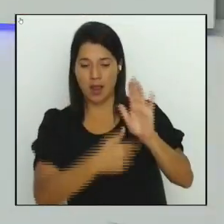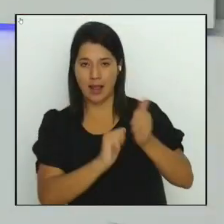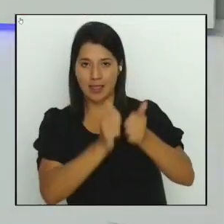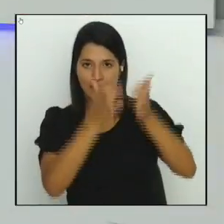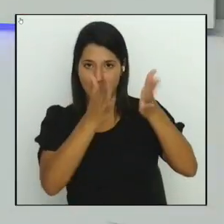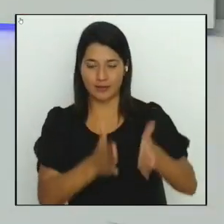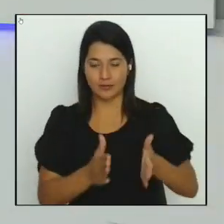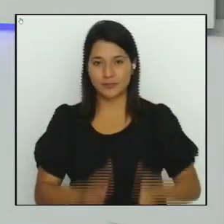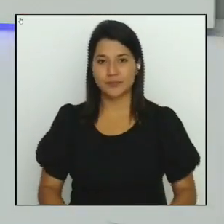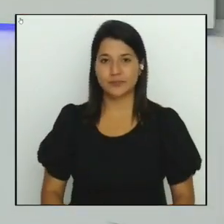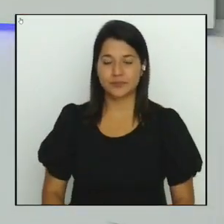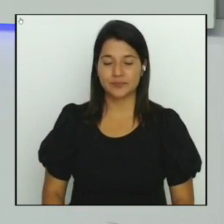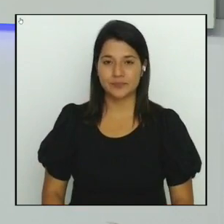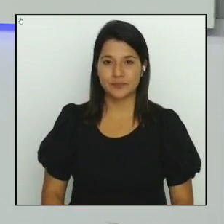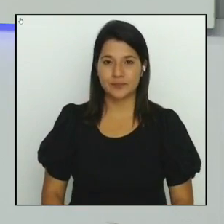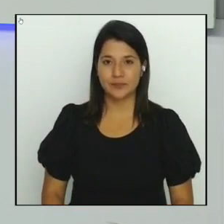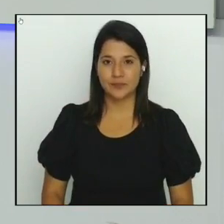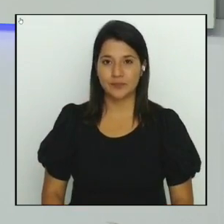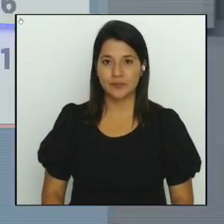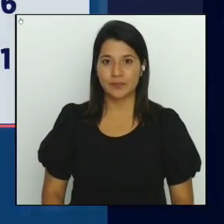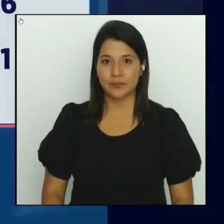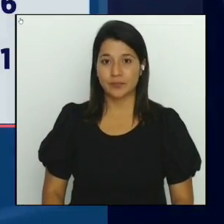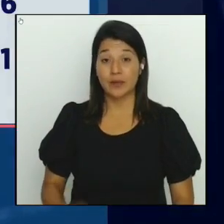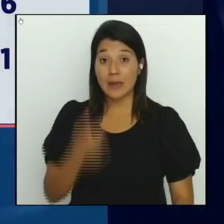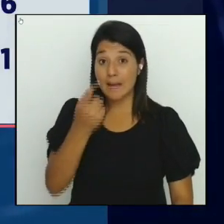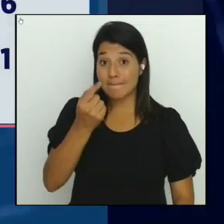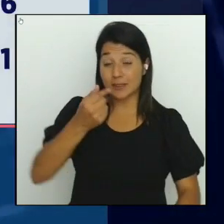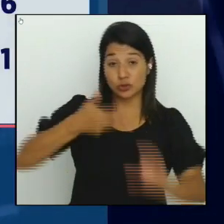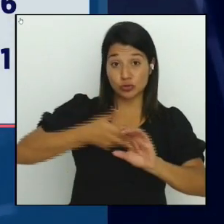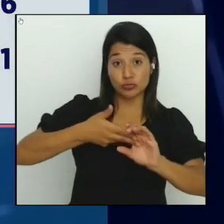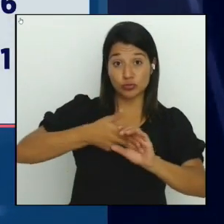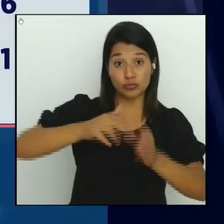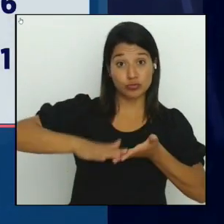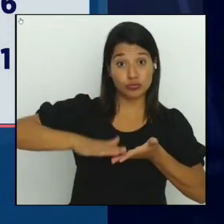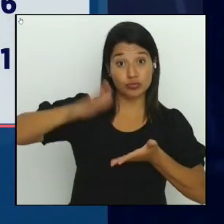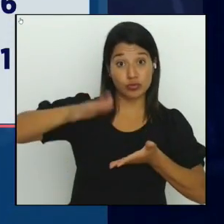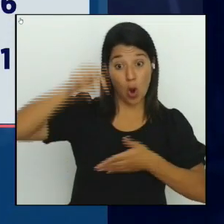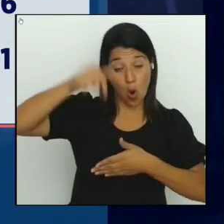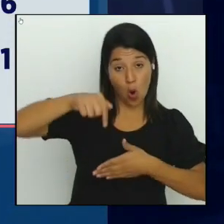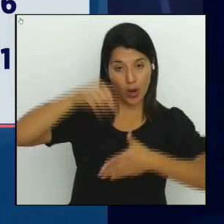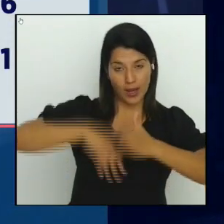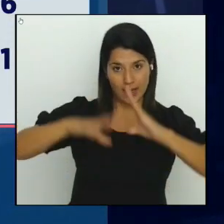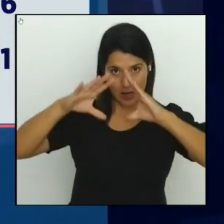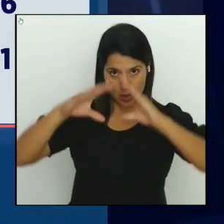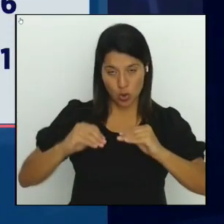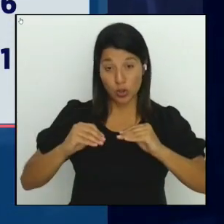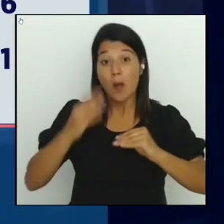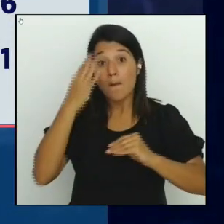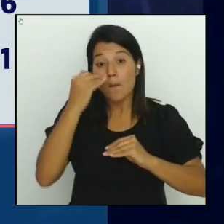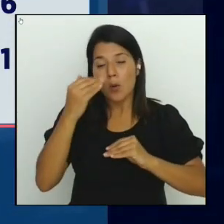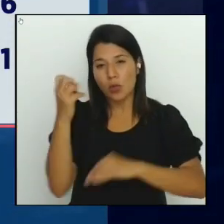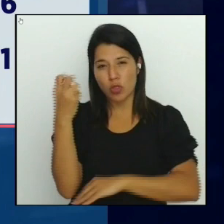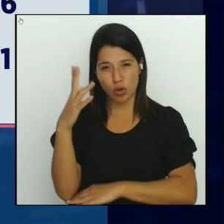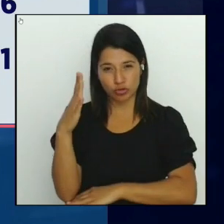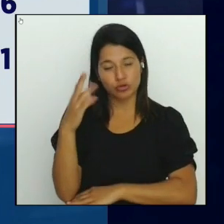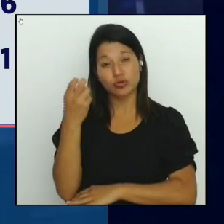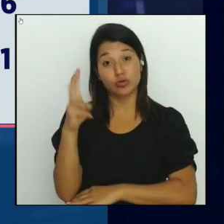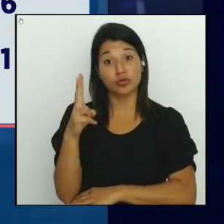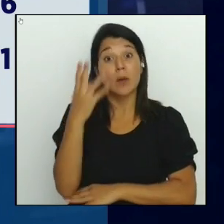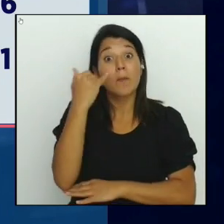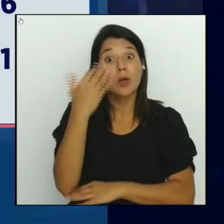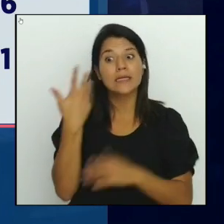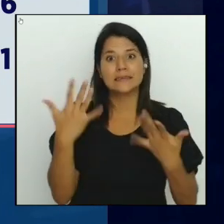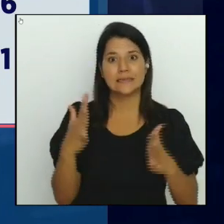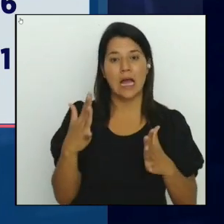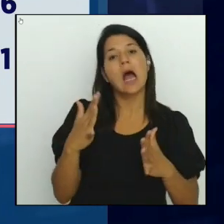El aumento de nuevos combustibles regirá esta medianoche luego de que el miércoles saliera publicado en el diario oficial La Gaceta el